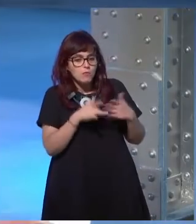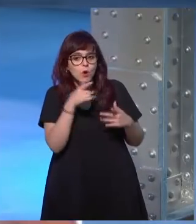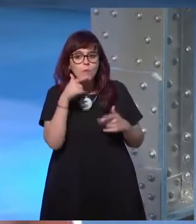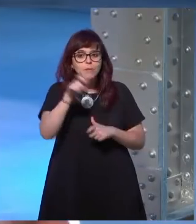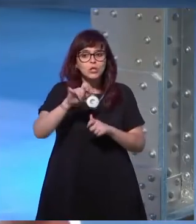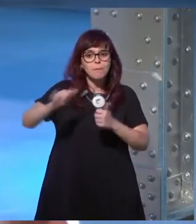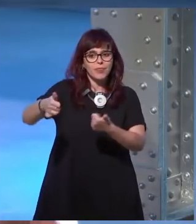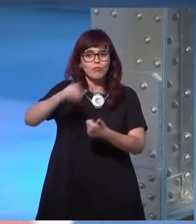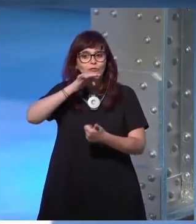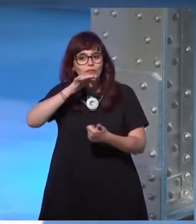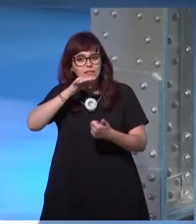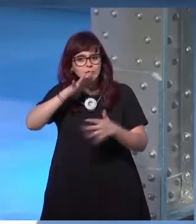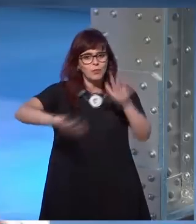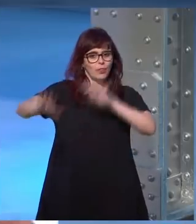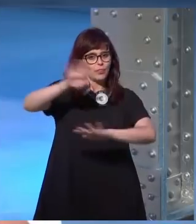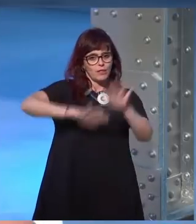a alguien que está empezando